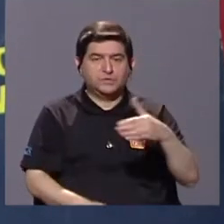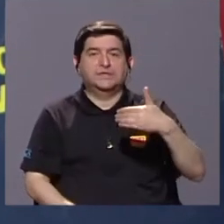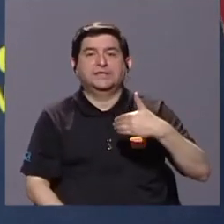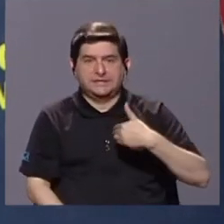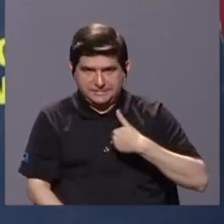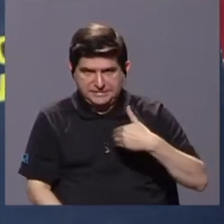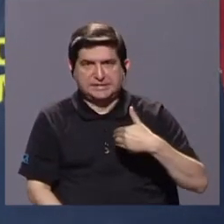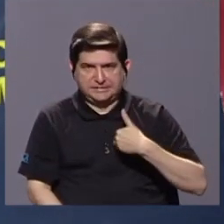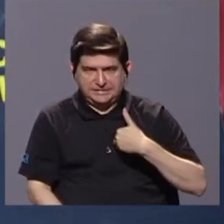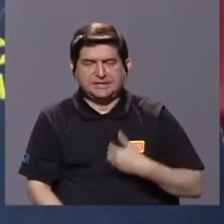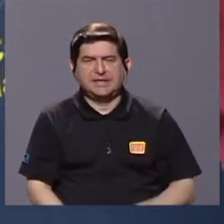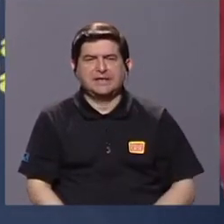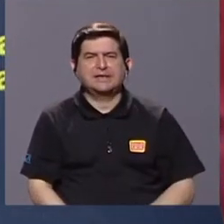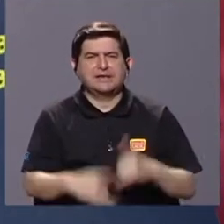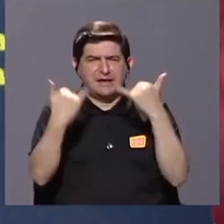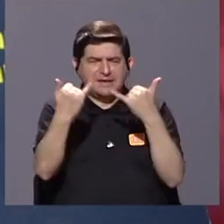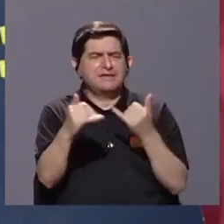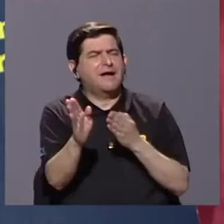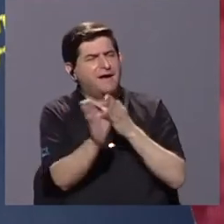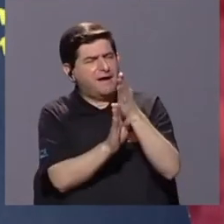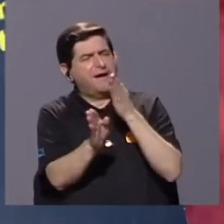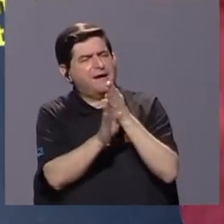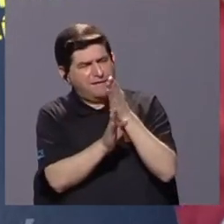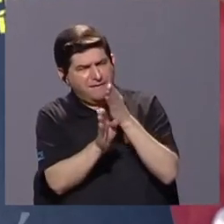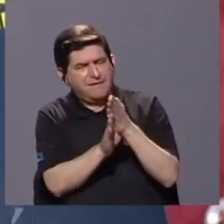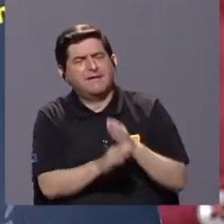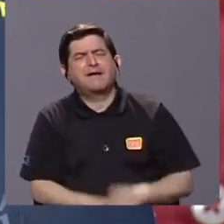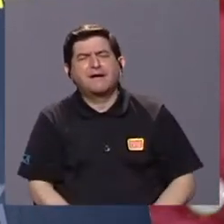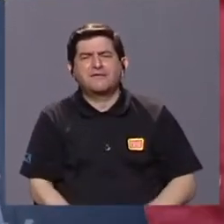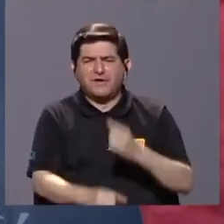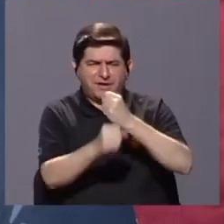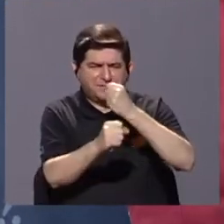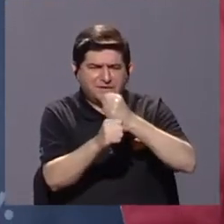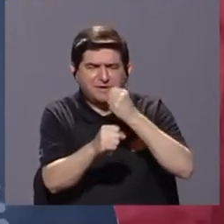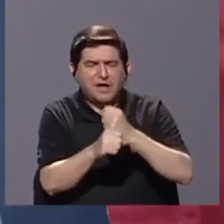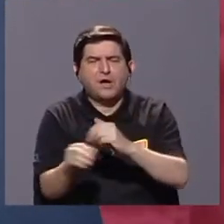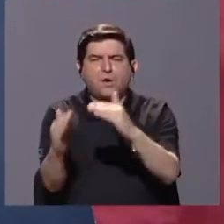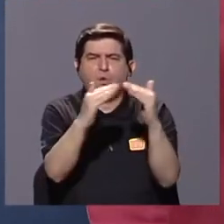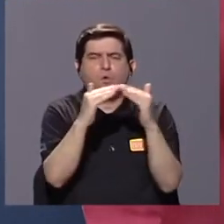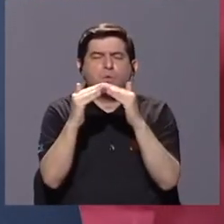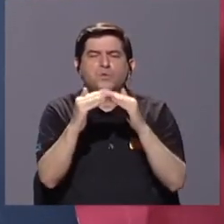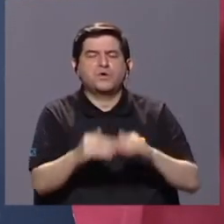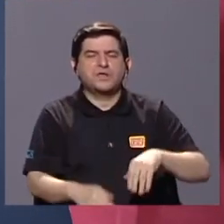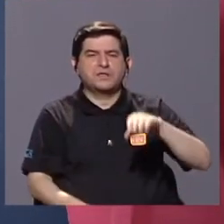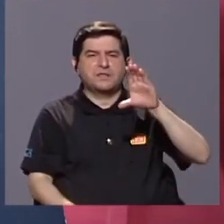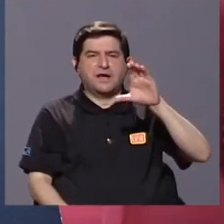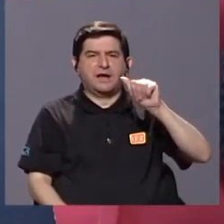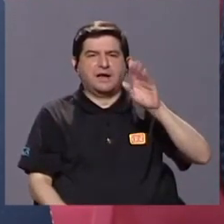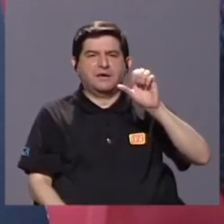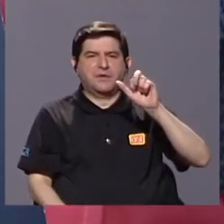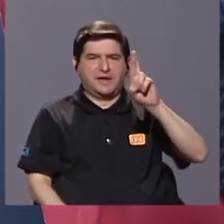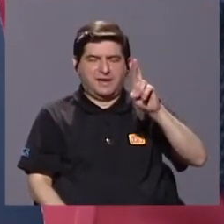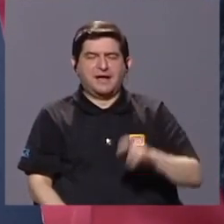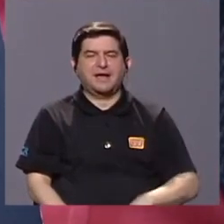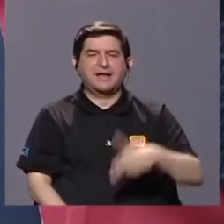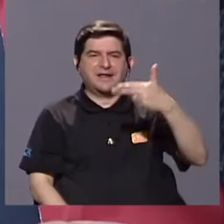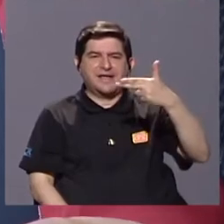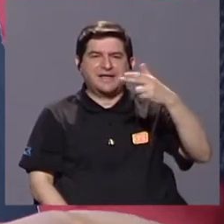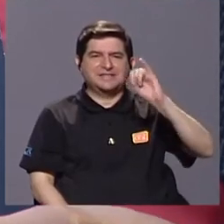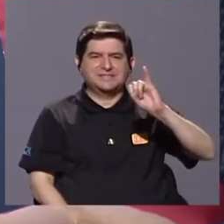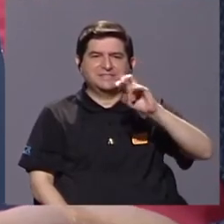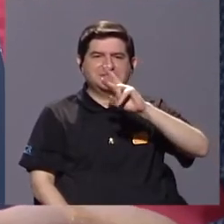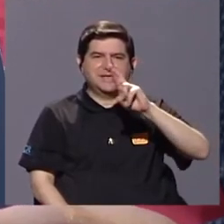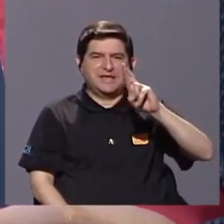una trayectoria muy larga de colaboración con la comunidad cabecar de Chirripó, sobre todo